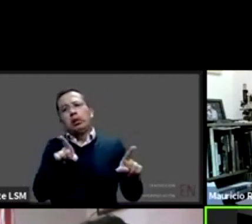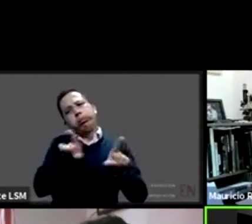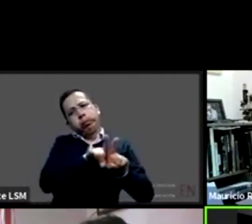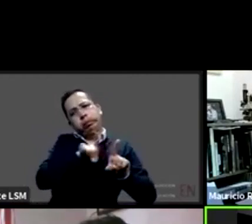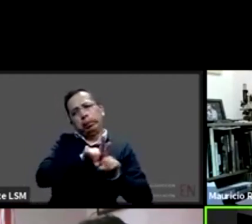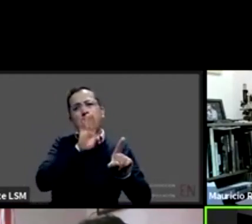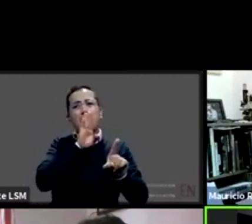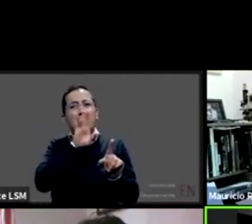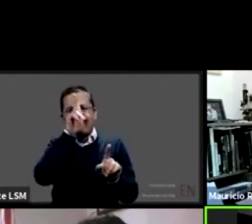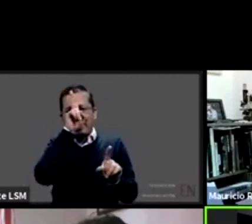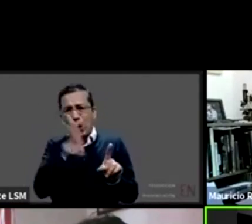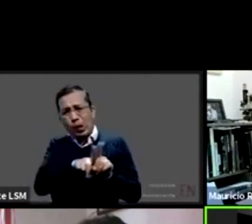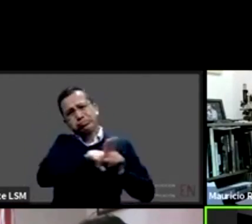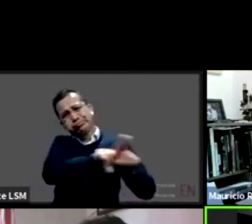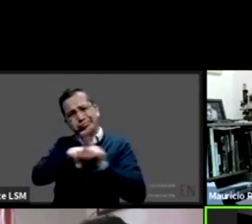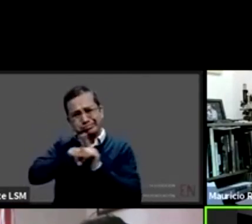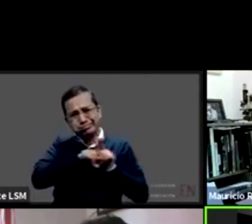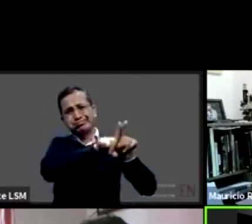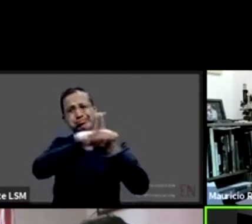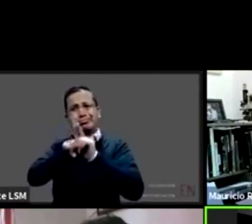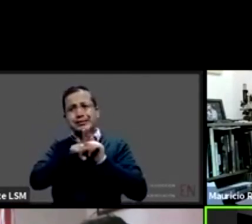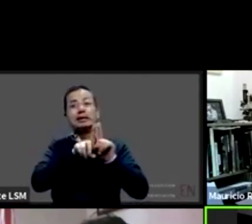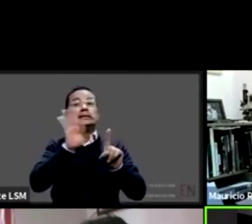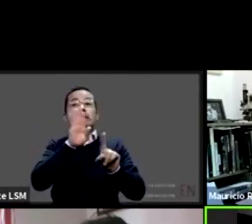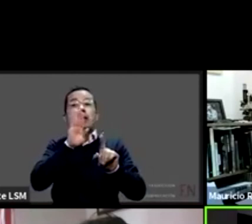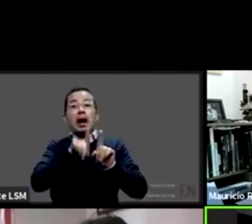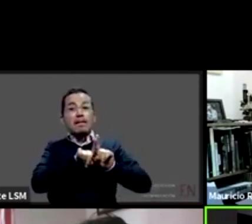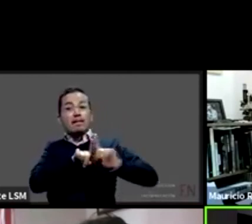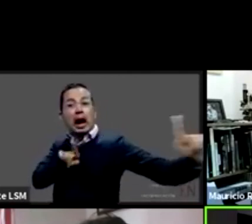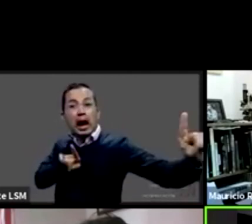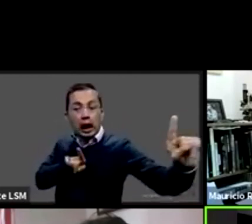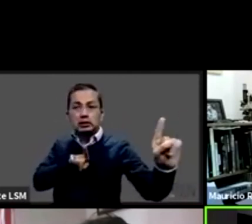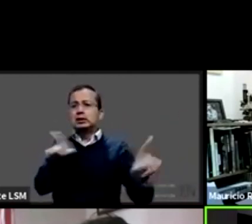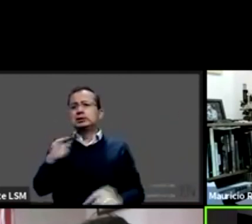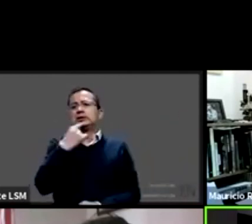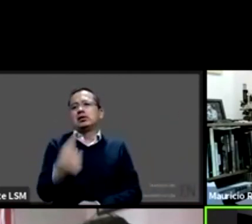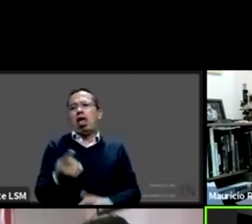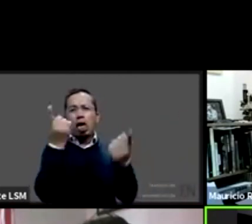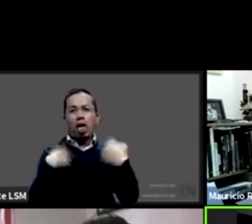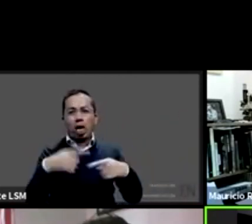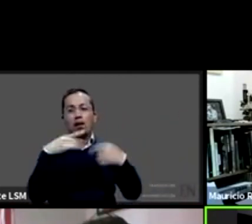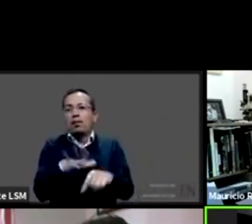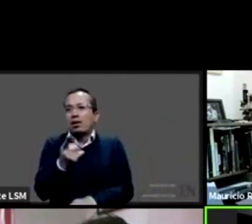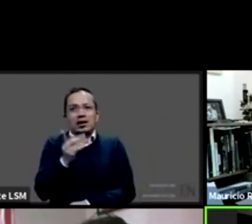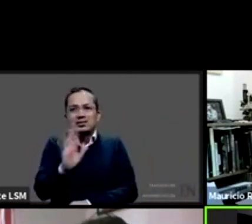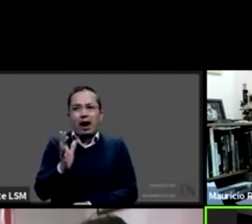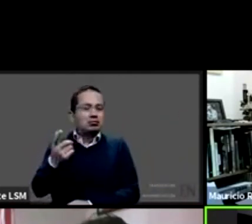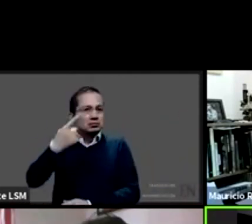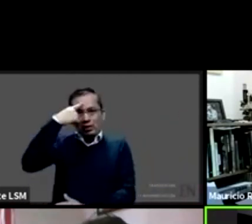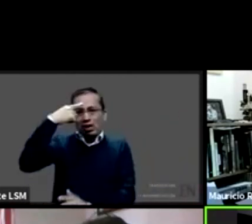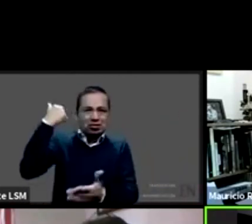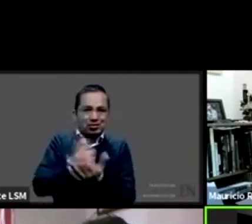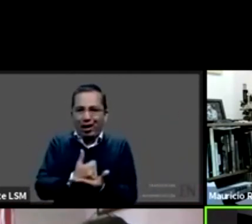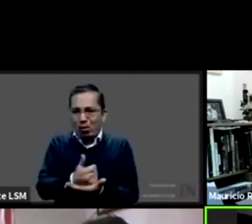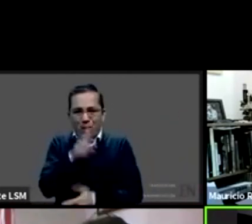mamá lloran porque no son verbales entonces son sus formas de manifestar esta preocupación o esta angustia